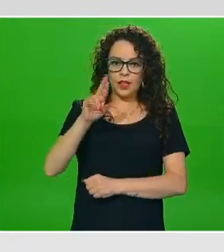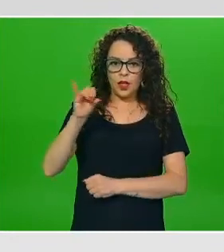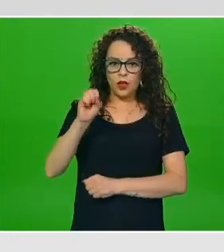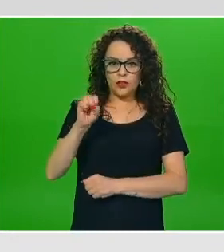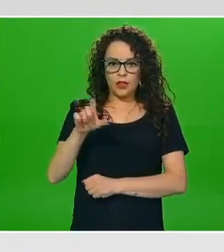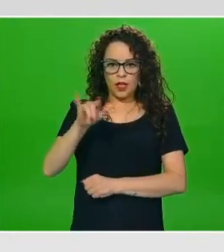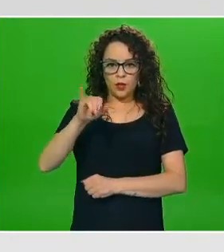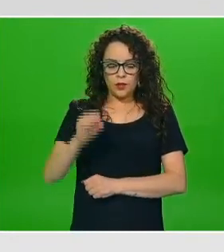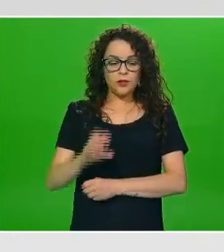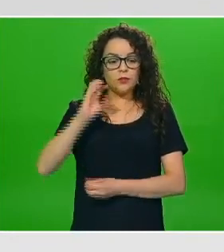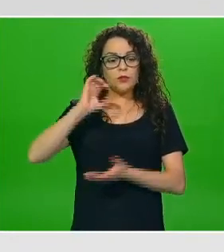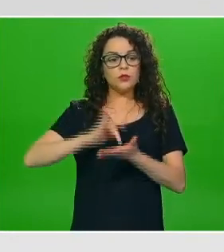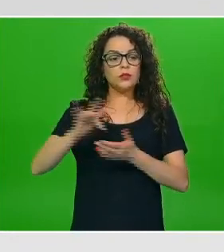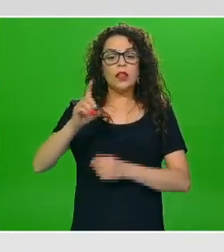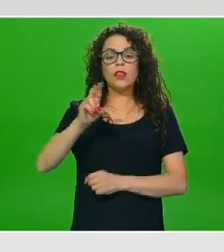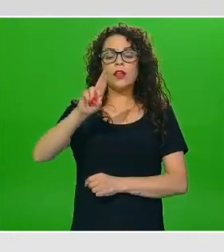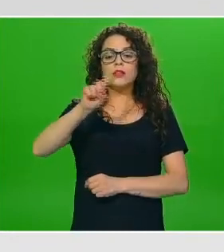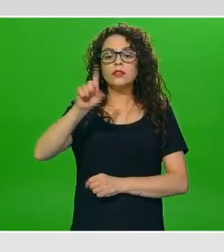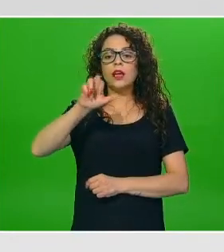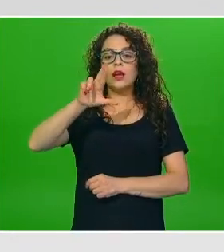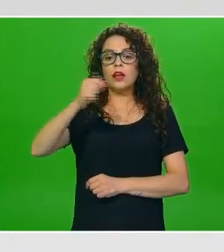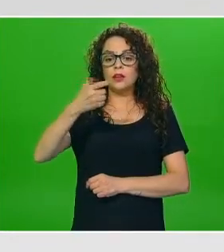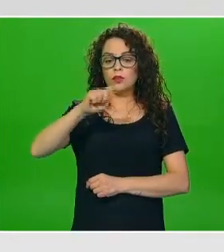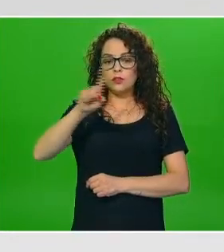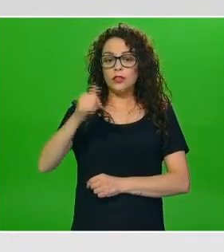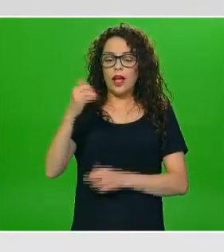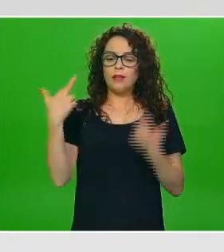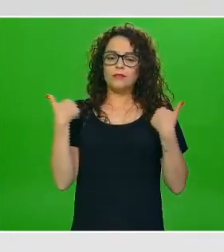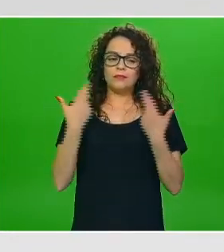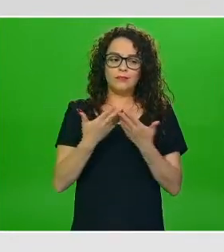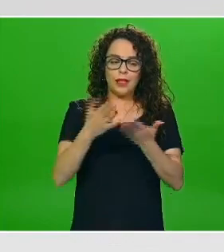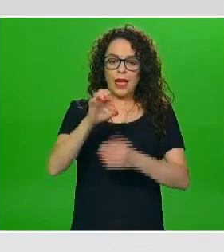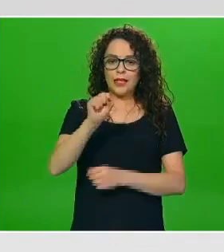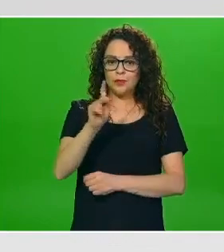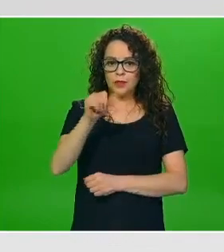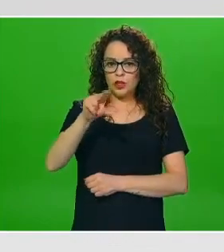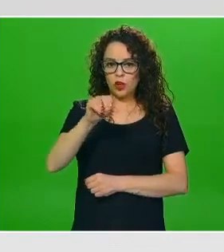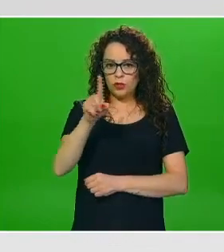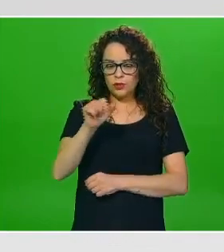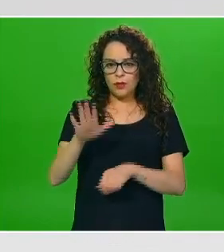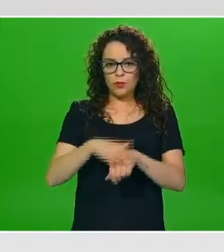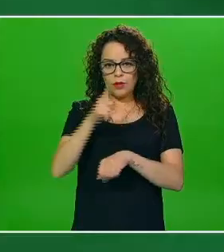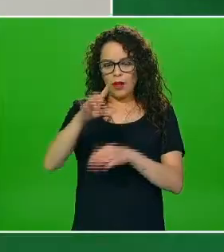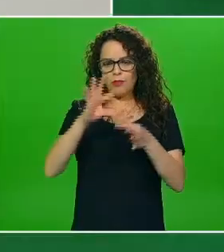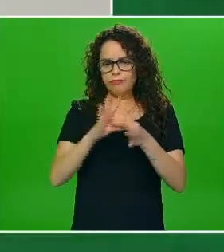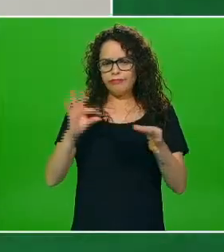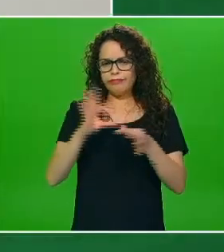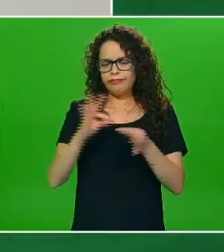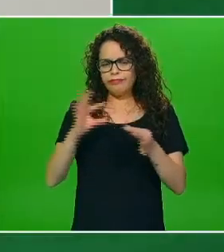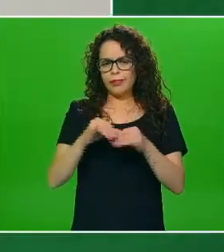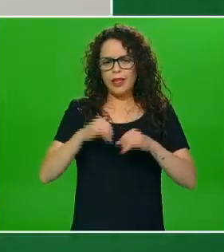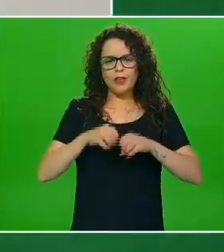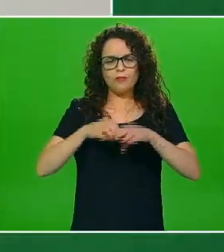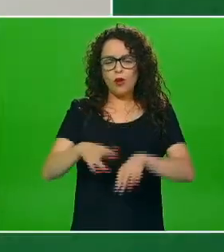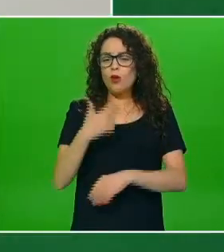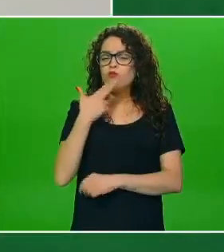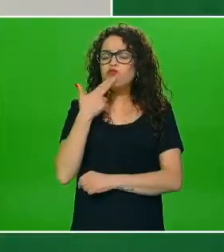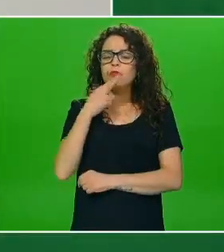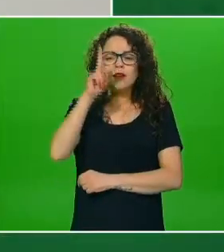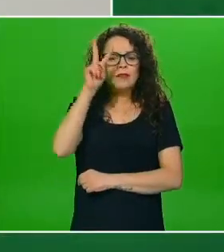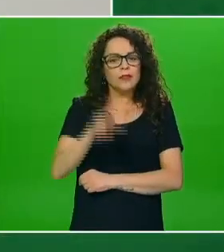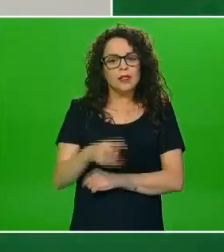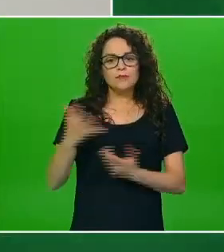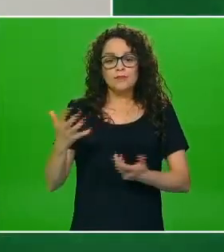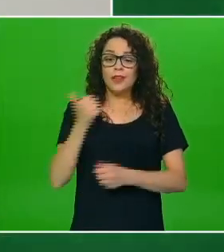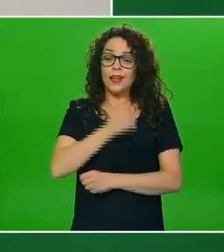gracias doctor Zaragoza y muchas gracias maestra Espinosa por la presentación y la información tan útil lástima que